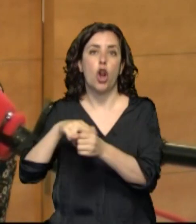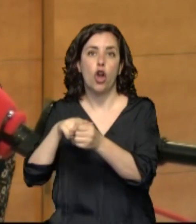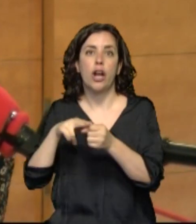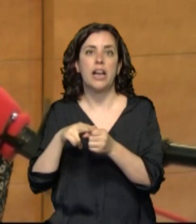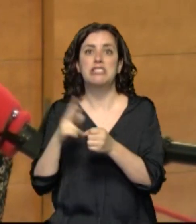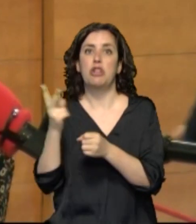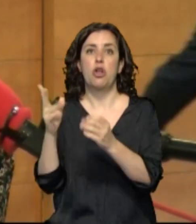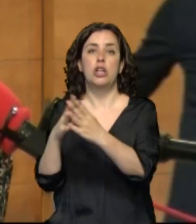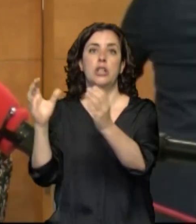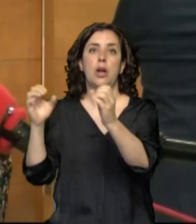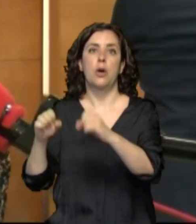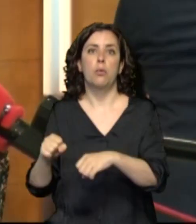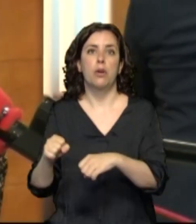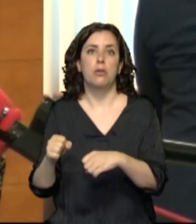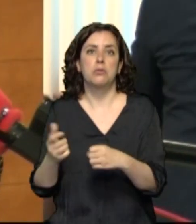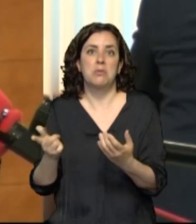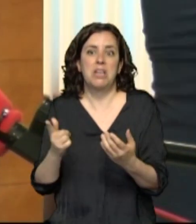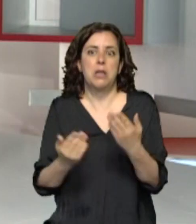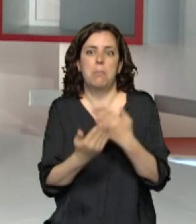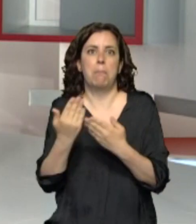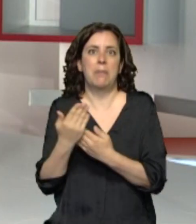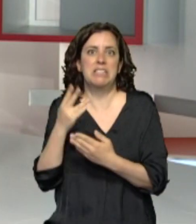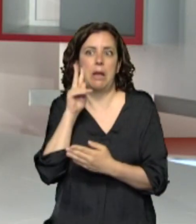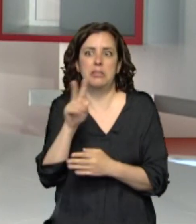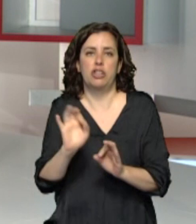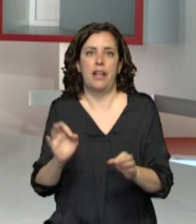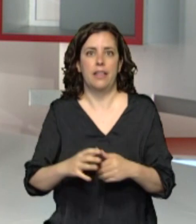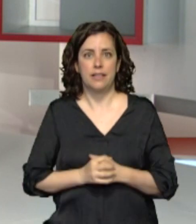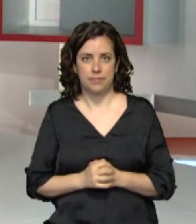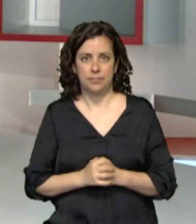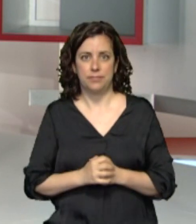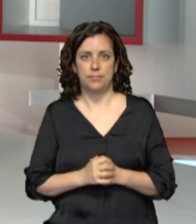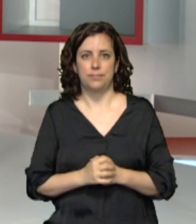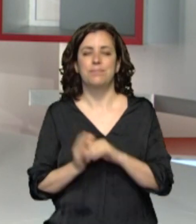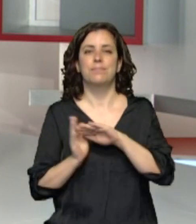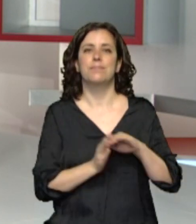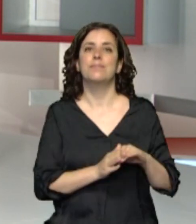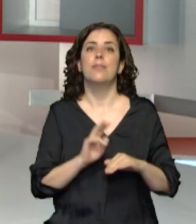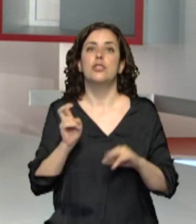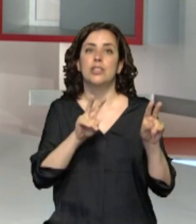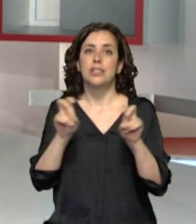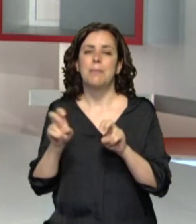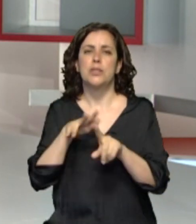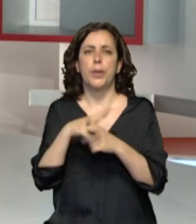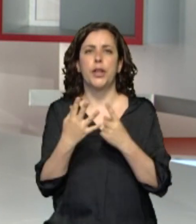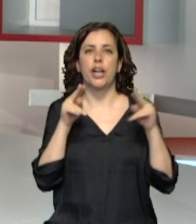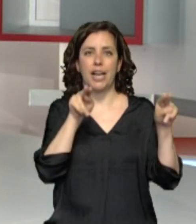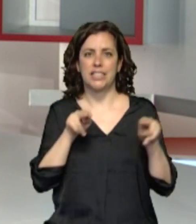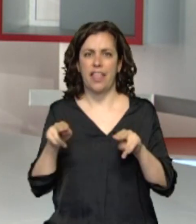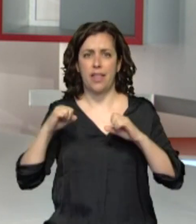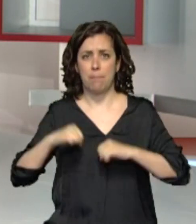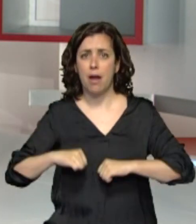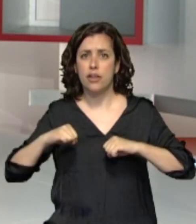y Navarra Suma y no ha llenado por toda la mayoría de cosas. Bueno, y más asuntos porque la situación en las residencias de personas mayores en Navarra